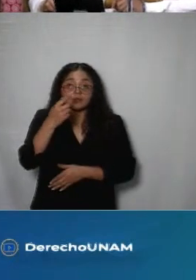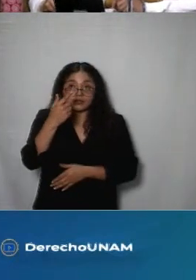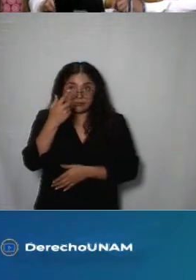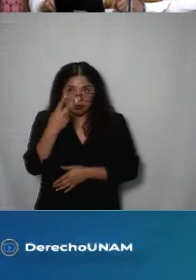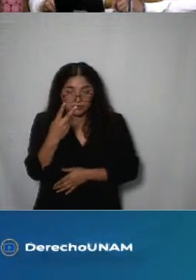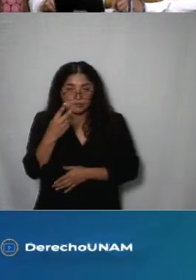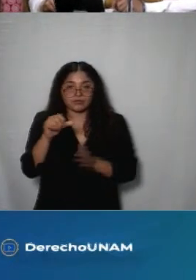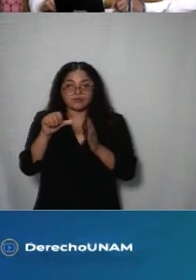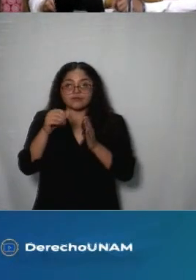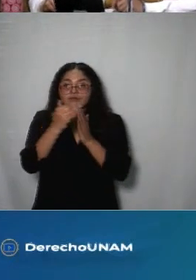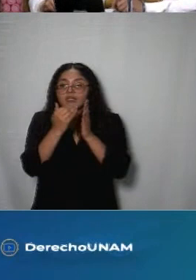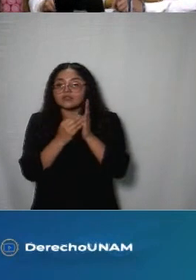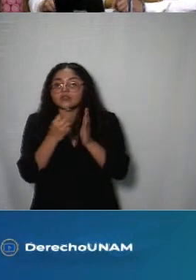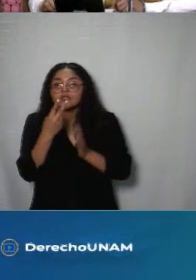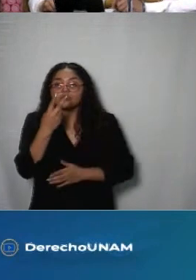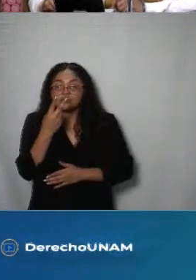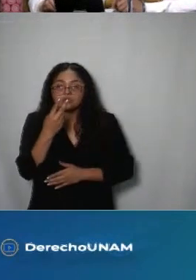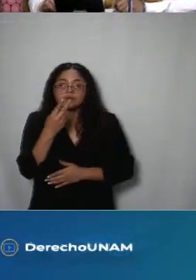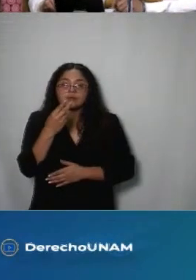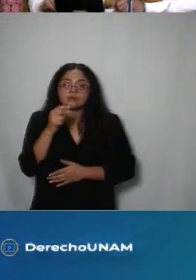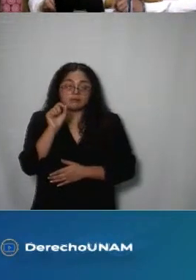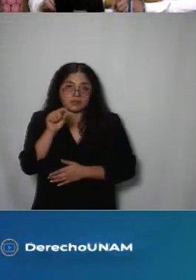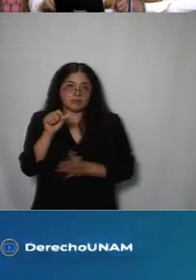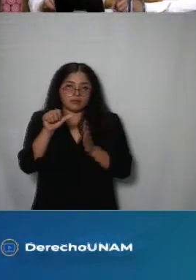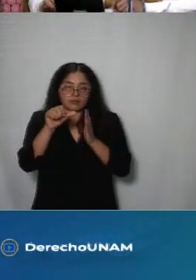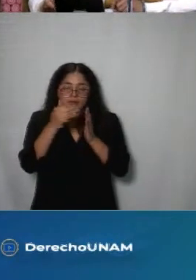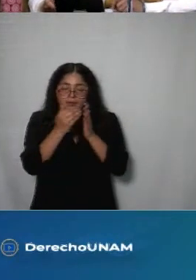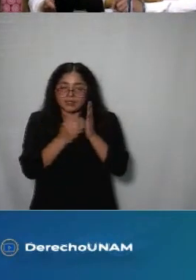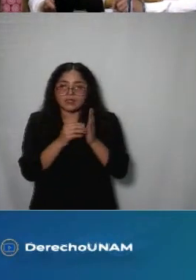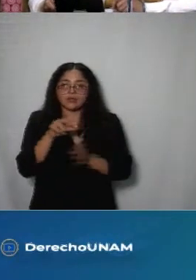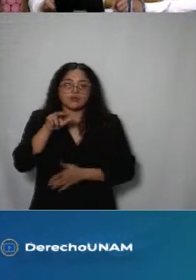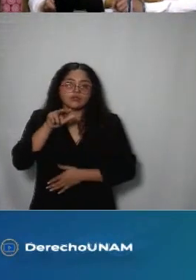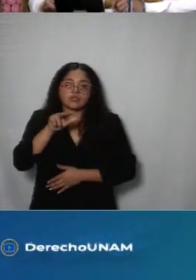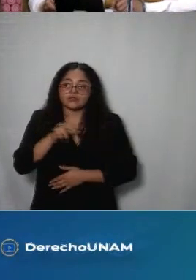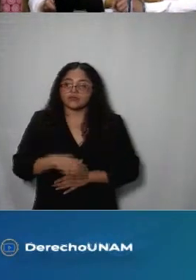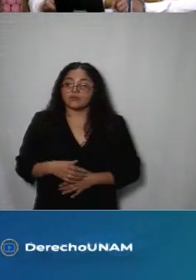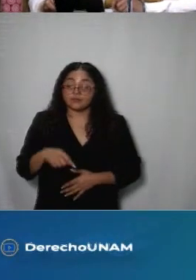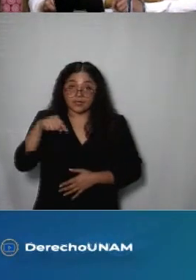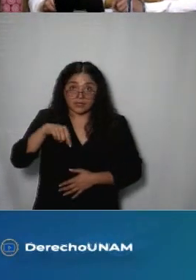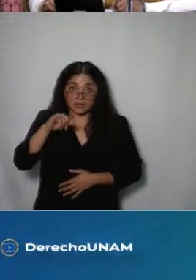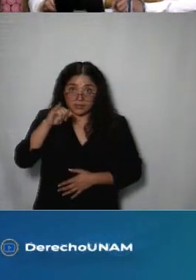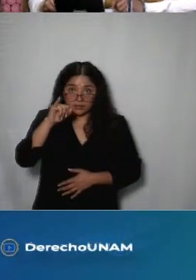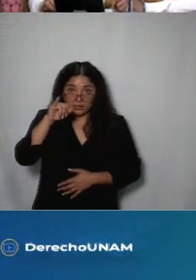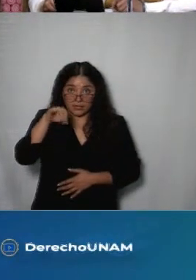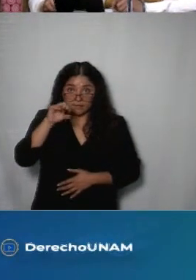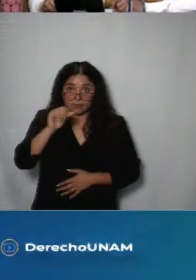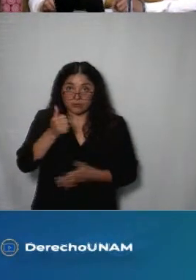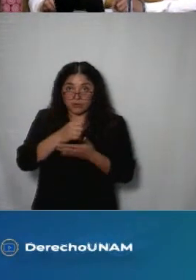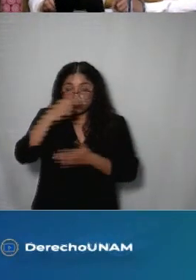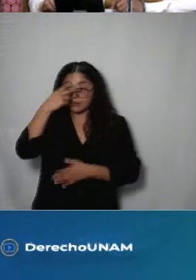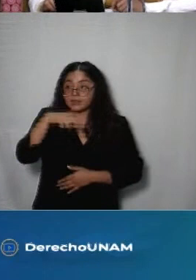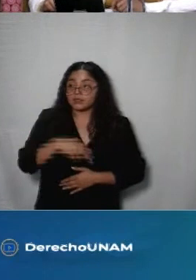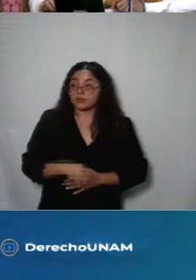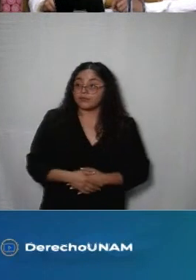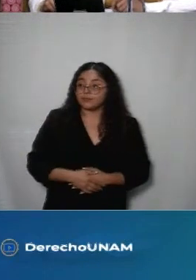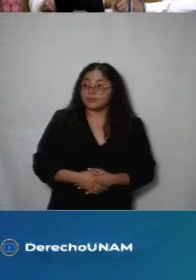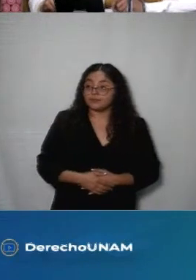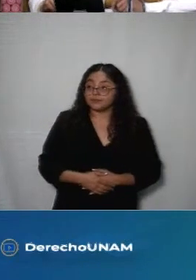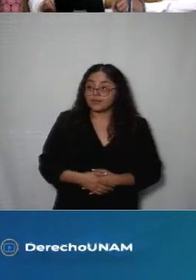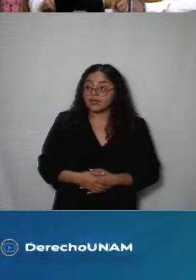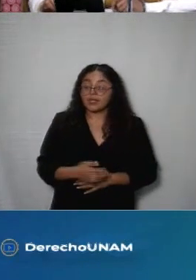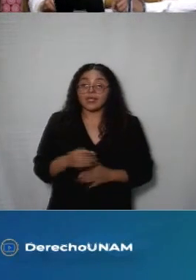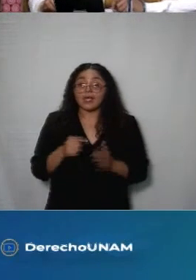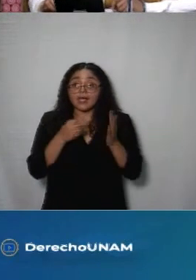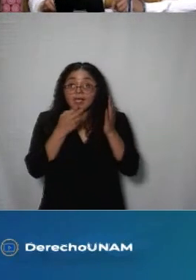y 18 ambos del reglamento interior del instituto de nuestro instituto de transparencia de la ciudad de México